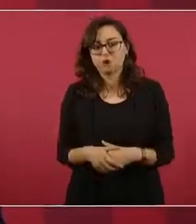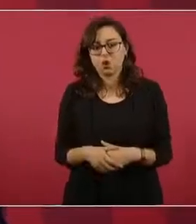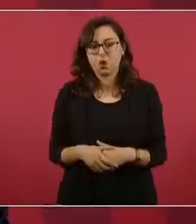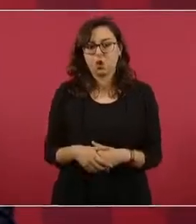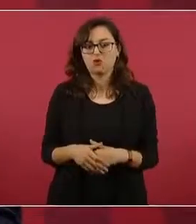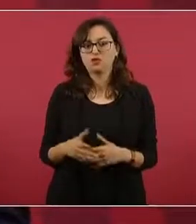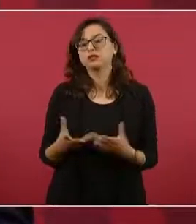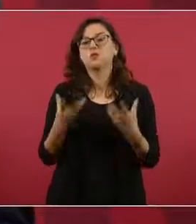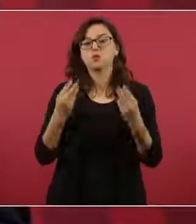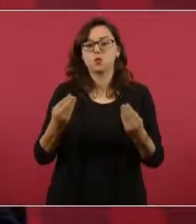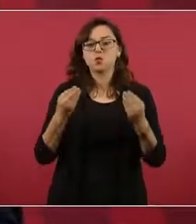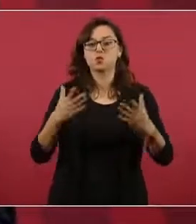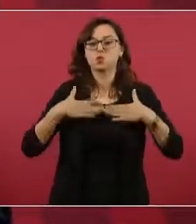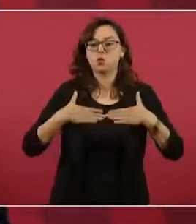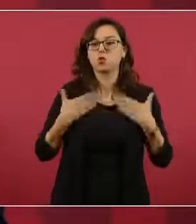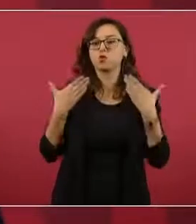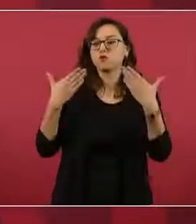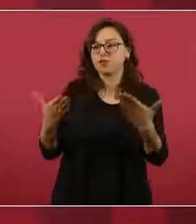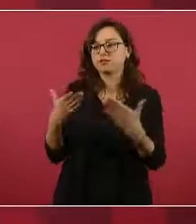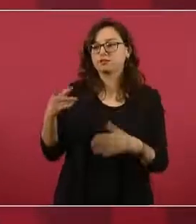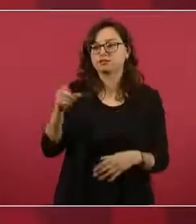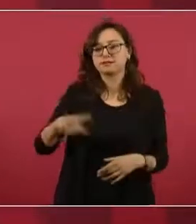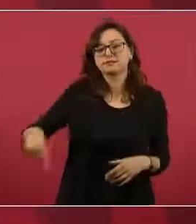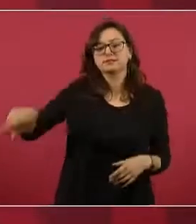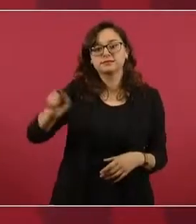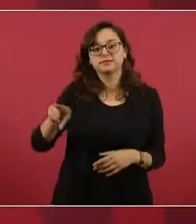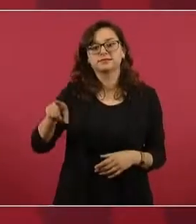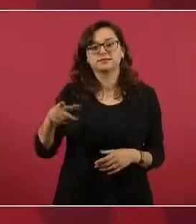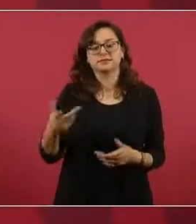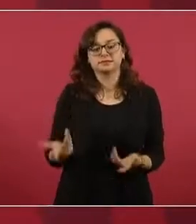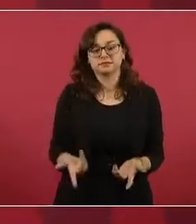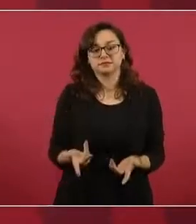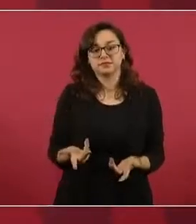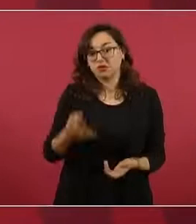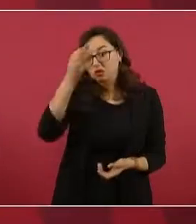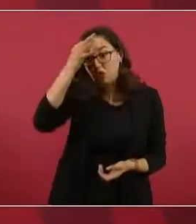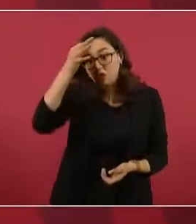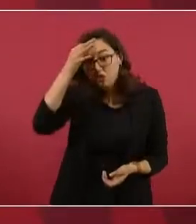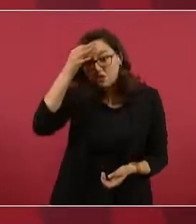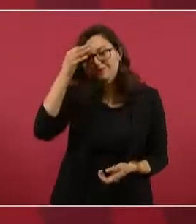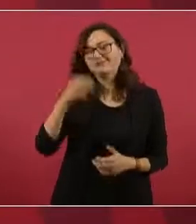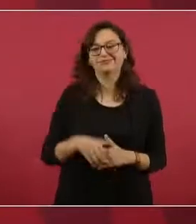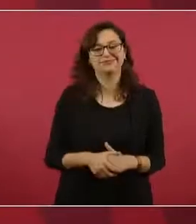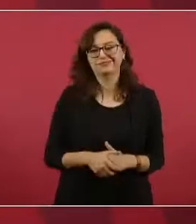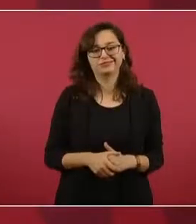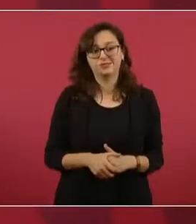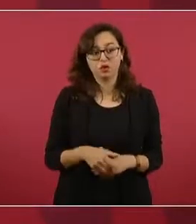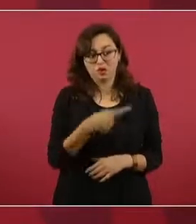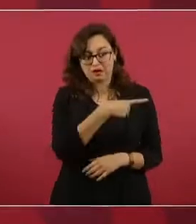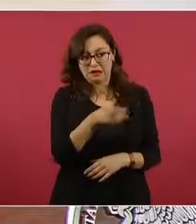Siempre lo he dicho, el pueblo no es tonto, tonto es el que piensa que el pueblo es tonto.